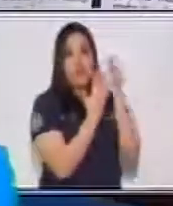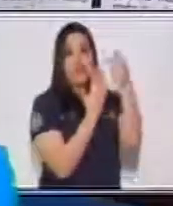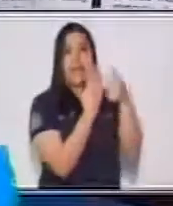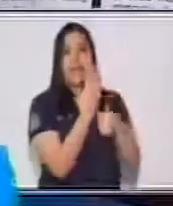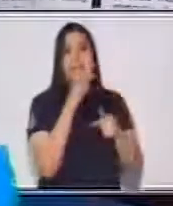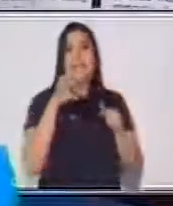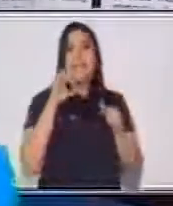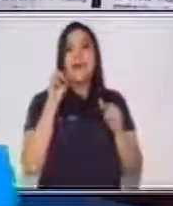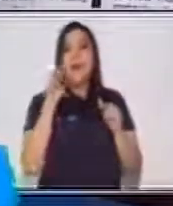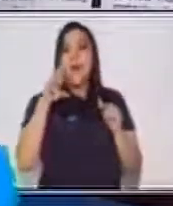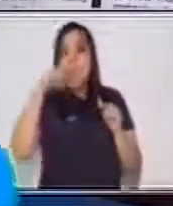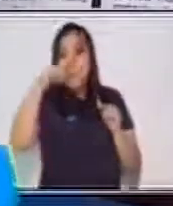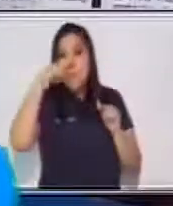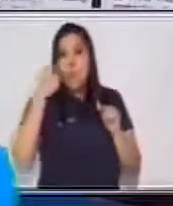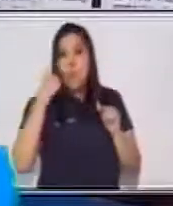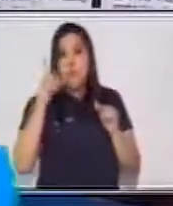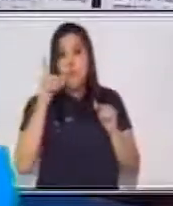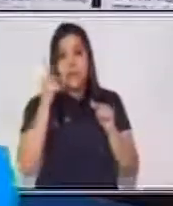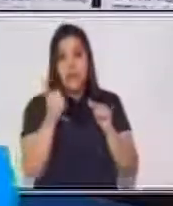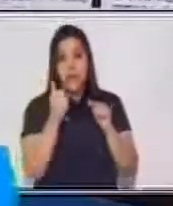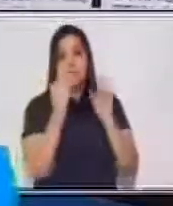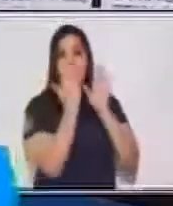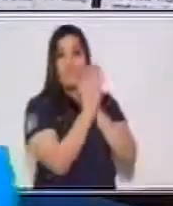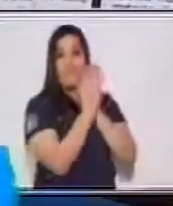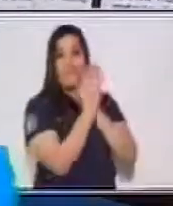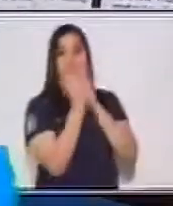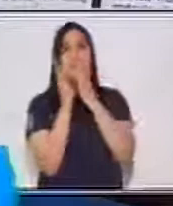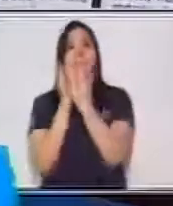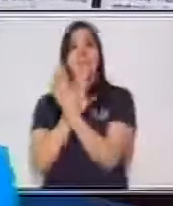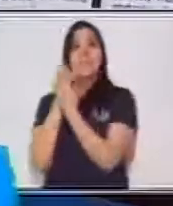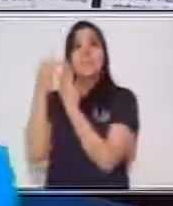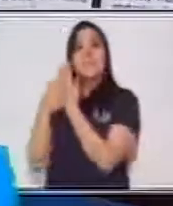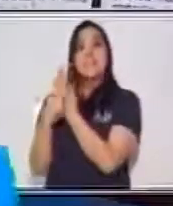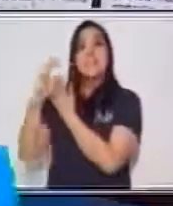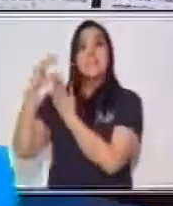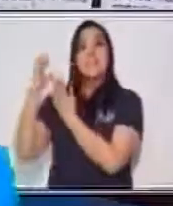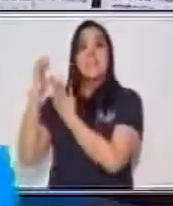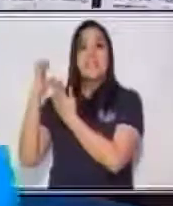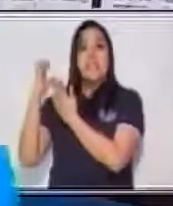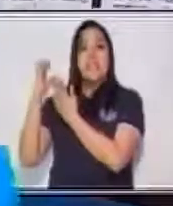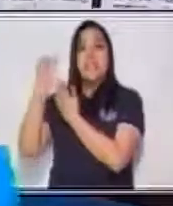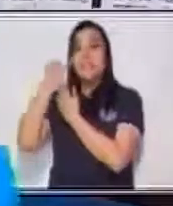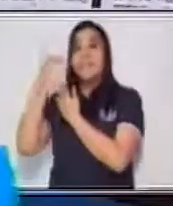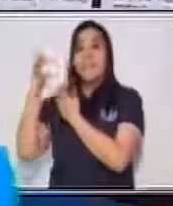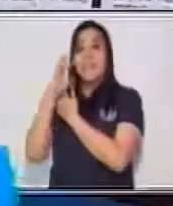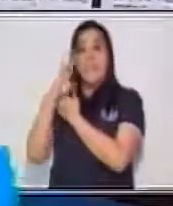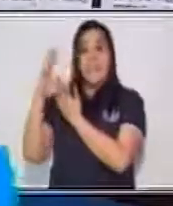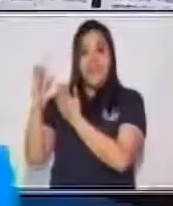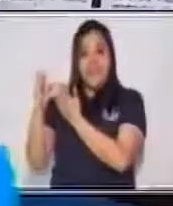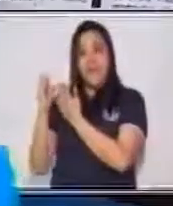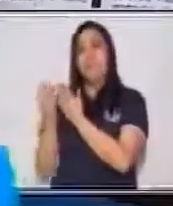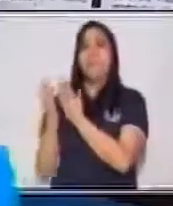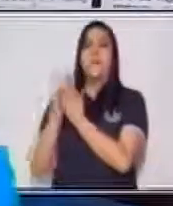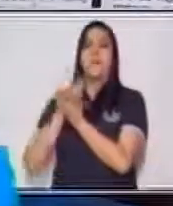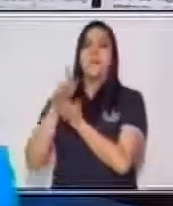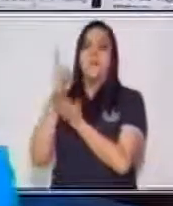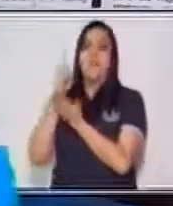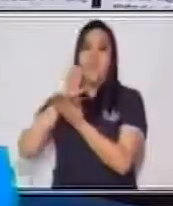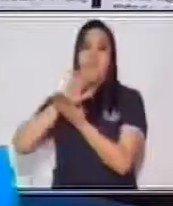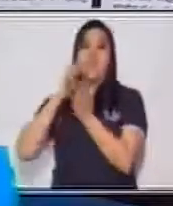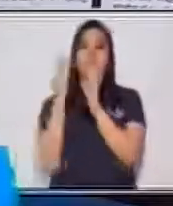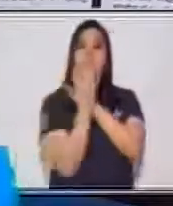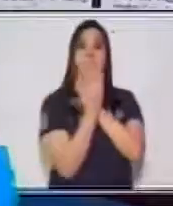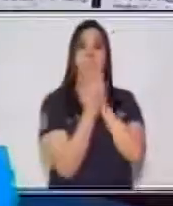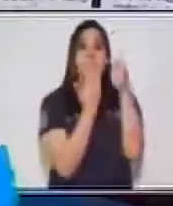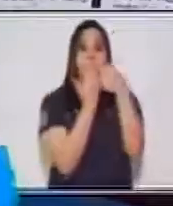portada y el cierre. Eso es lo que te queda dentro de un trifoliar. En la portada, pues, se incluyen